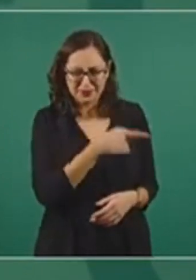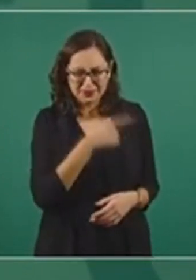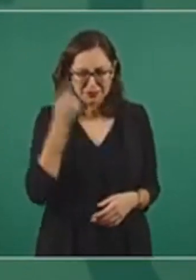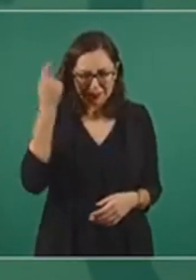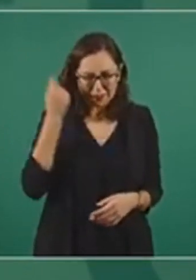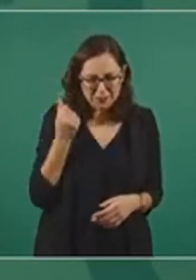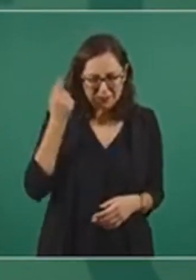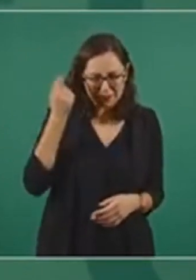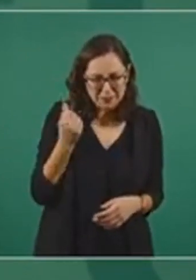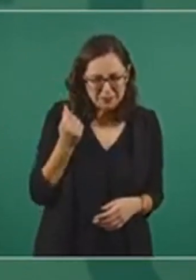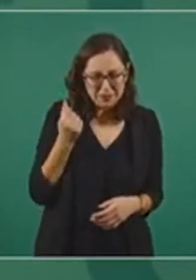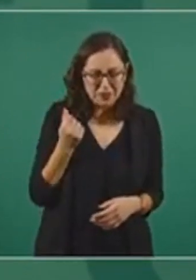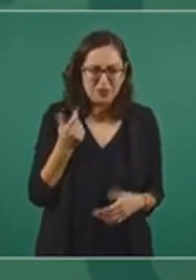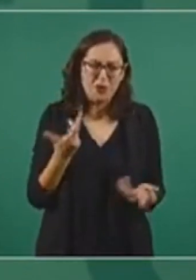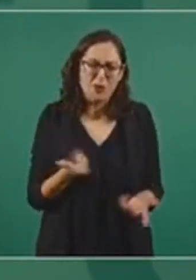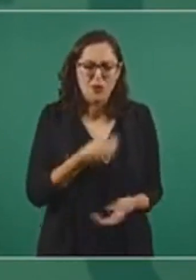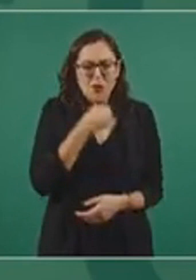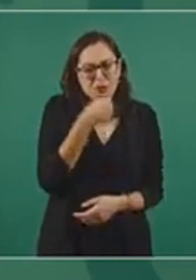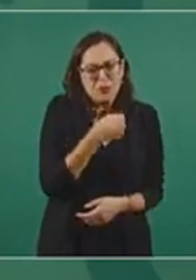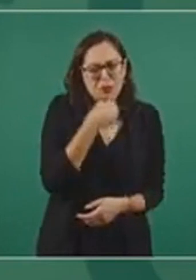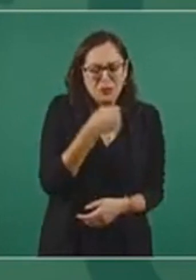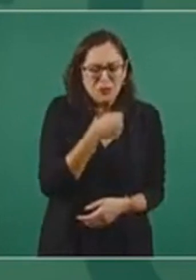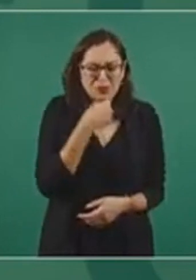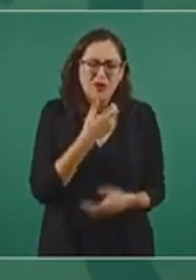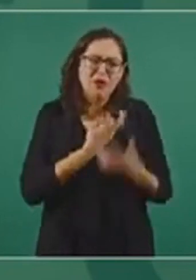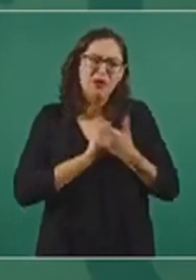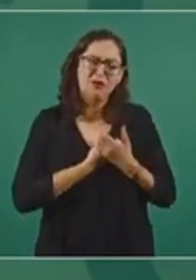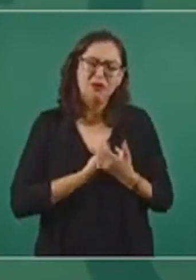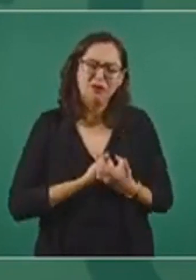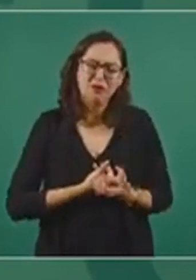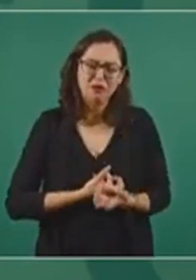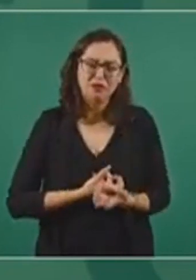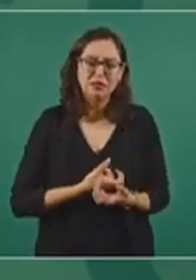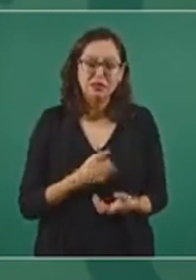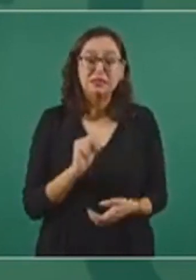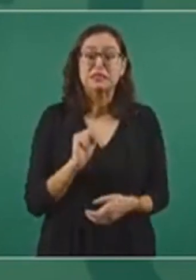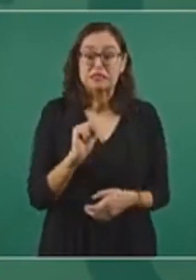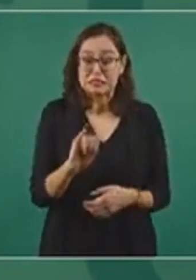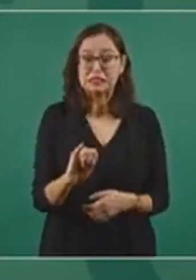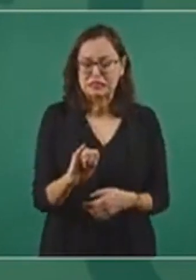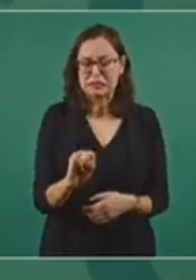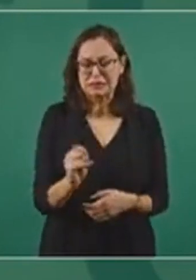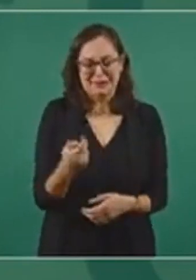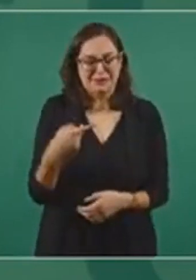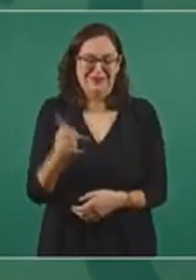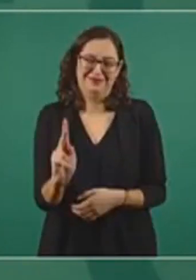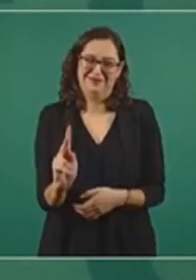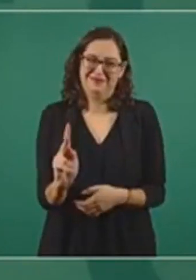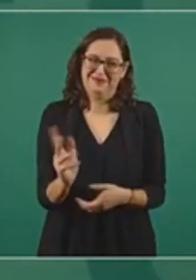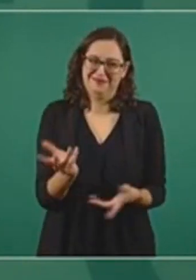parte el alma, sí, pero a mí también me parte el alma